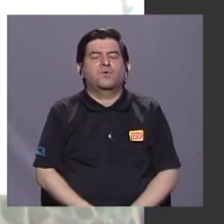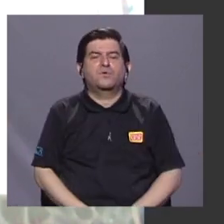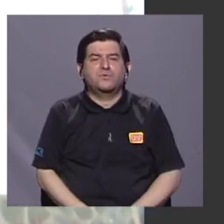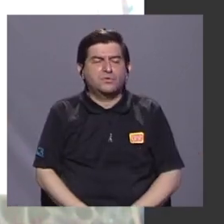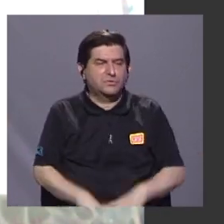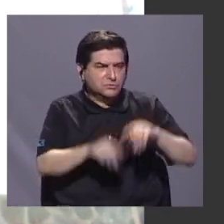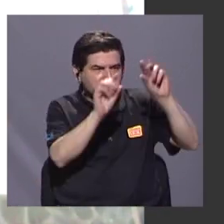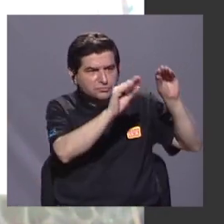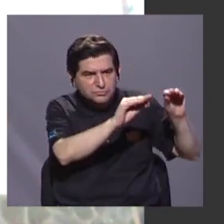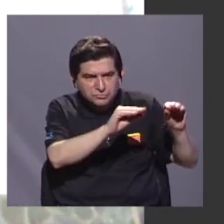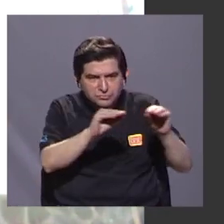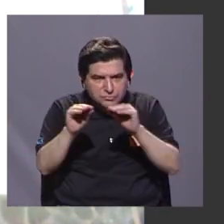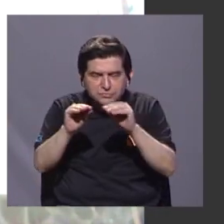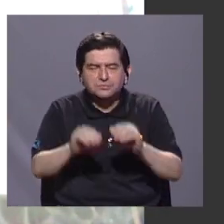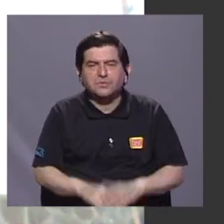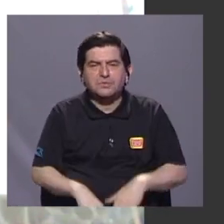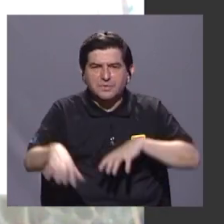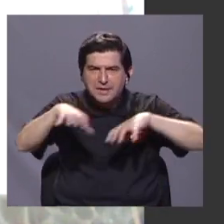un lado al otro del bosque.